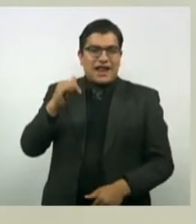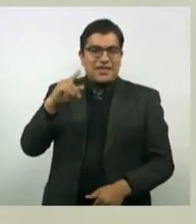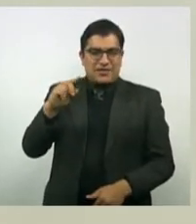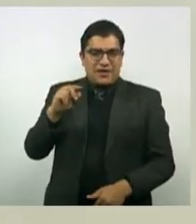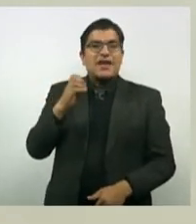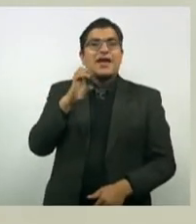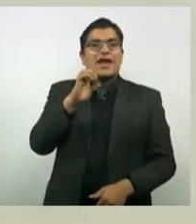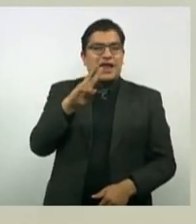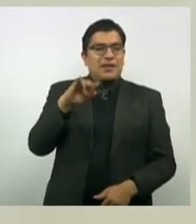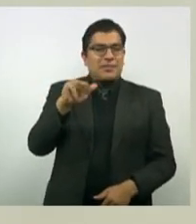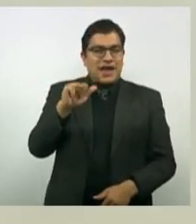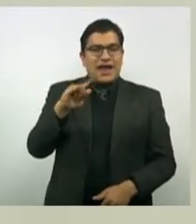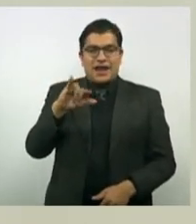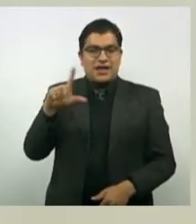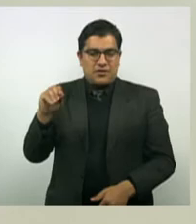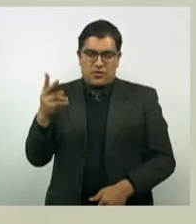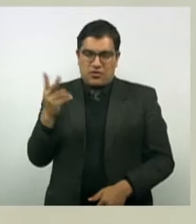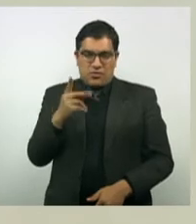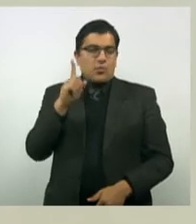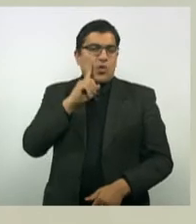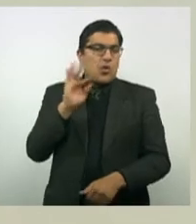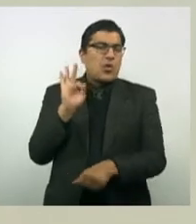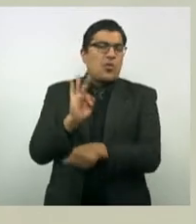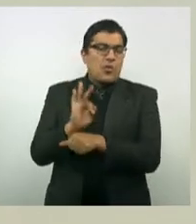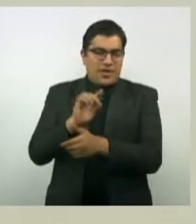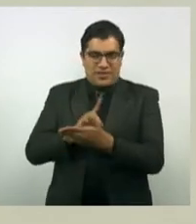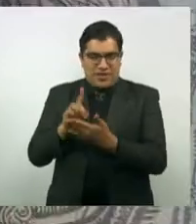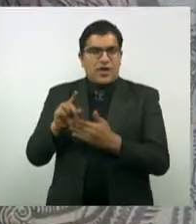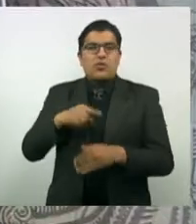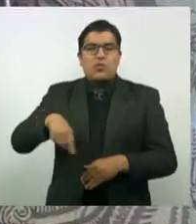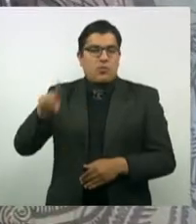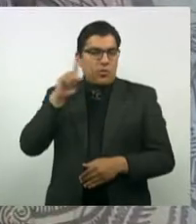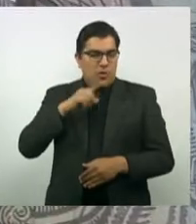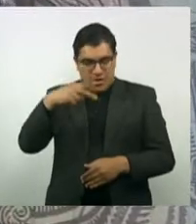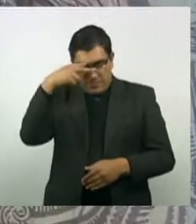Carrillo Puerto, pioneras de la defensa de los derechos de las mujeres en México.